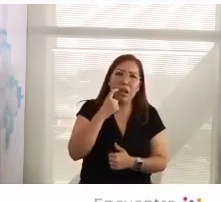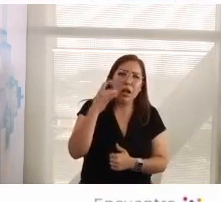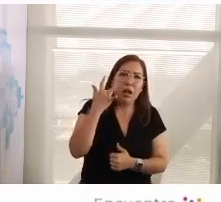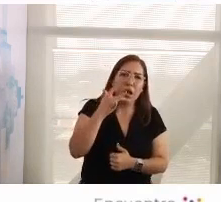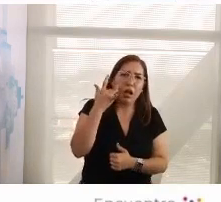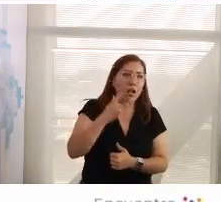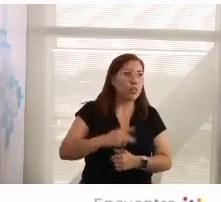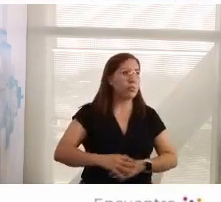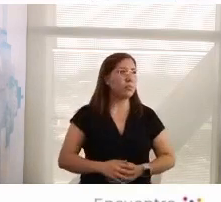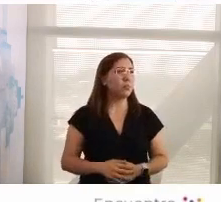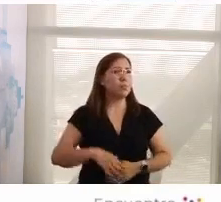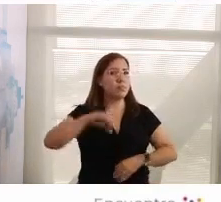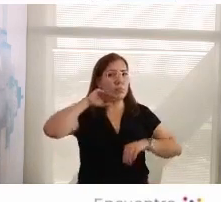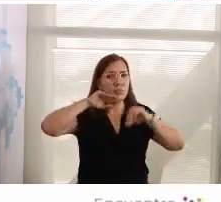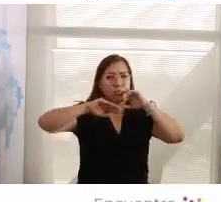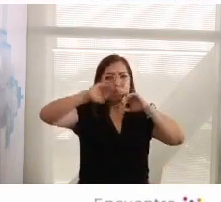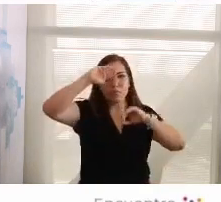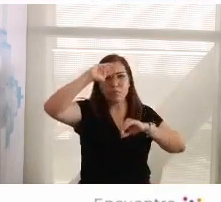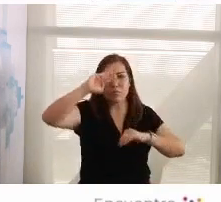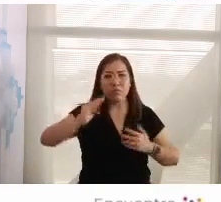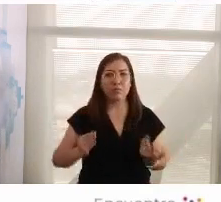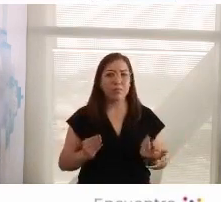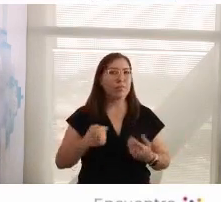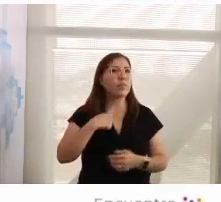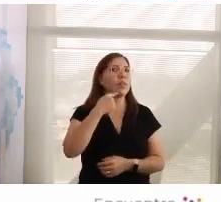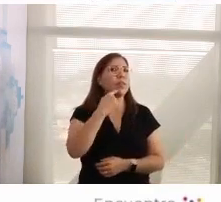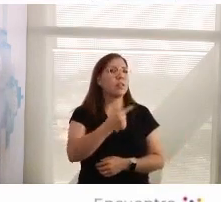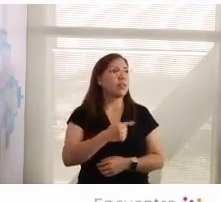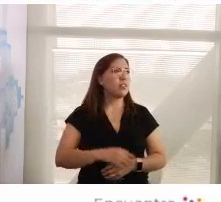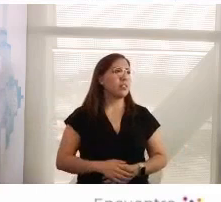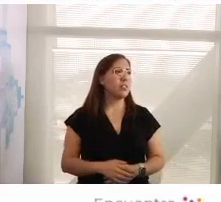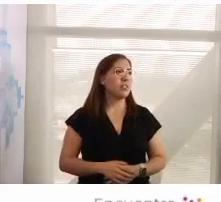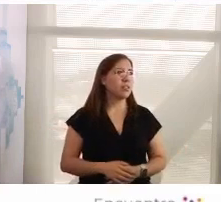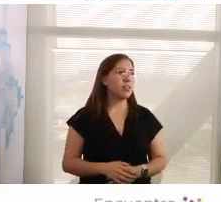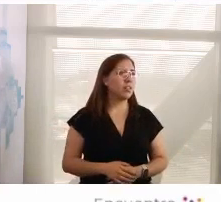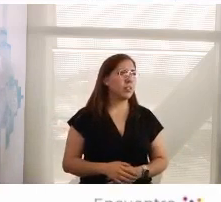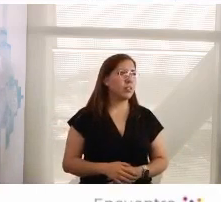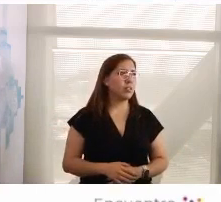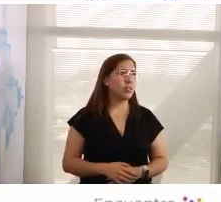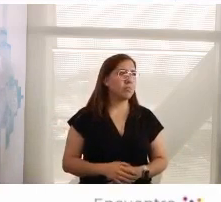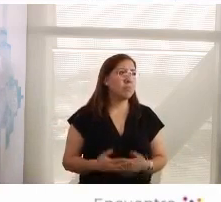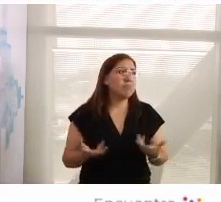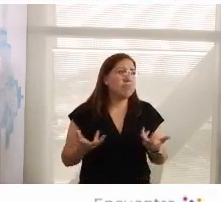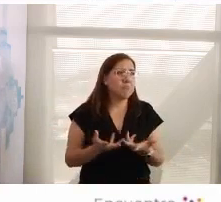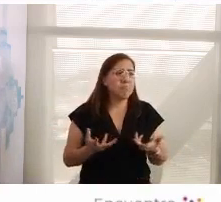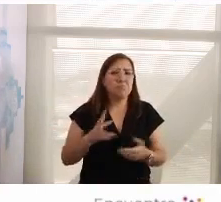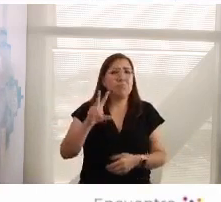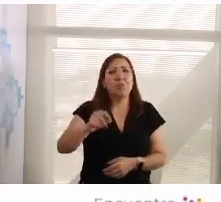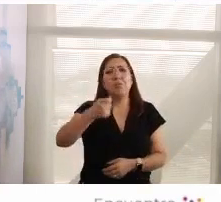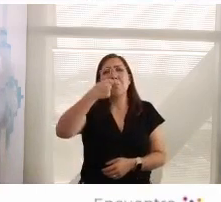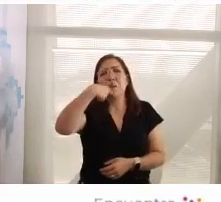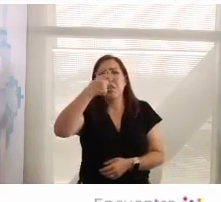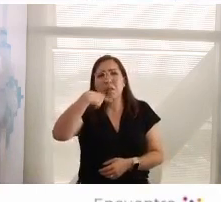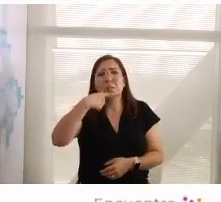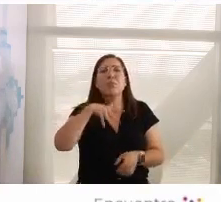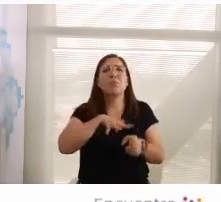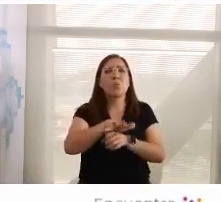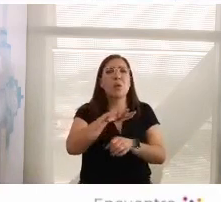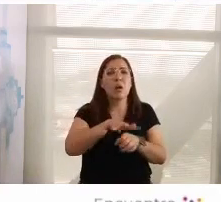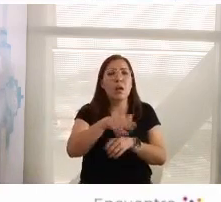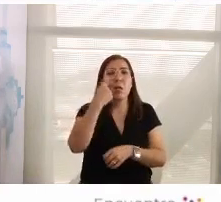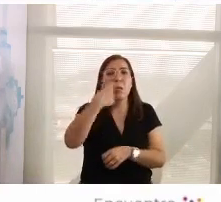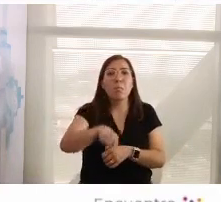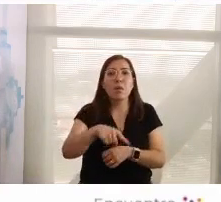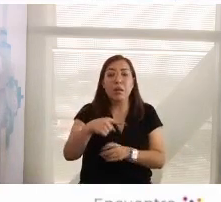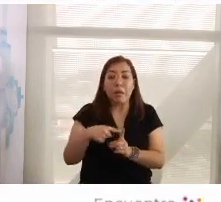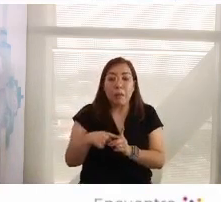poquito de alza de temperatura y decimos, hay que cuidarnos. Claro, no es el antibiótico, sino otro tipo de medicamento para